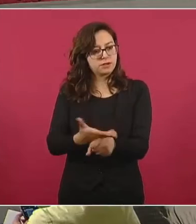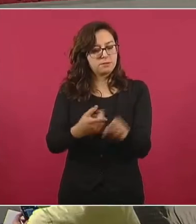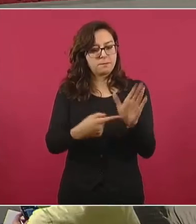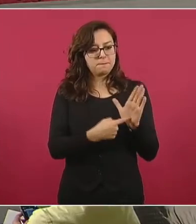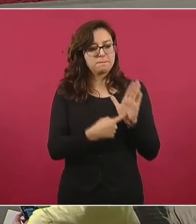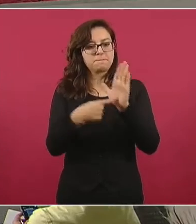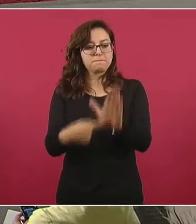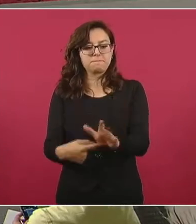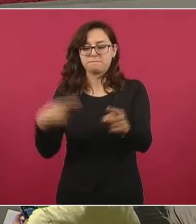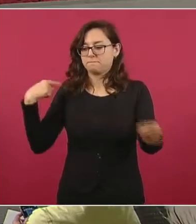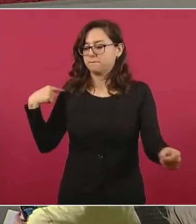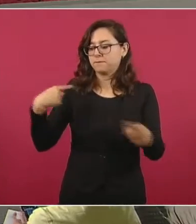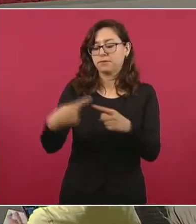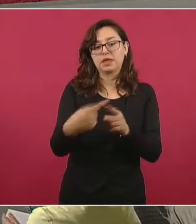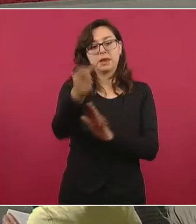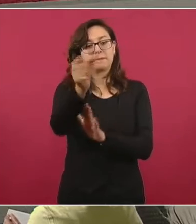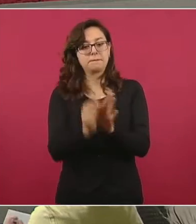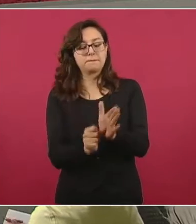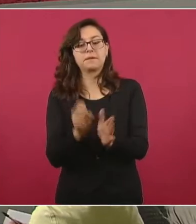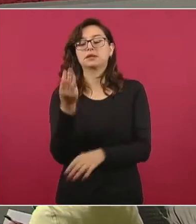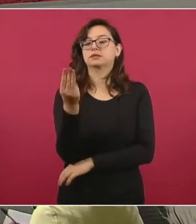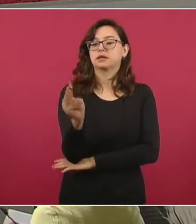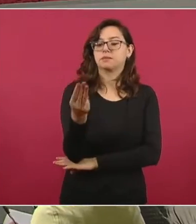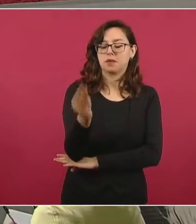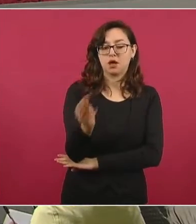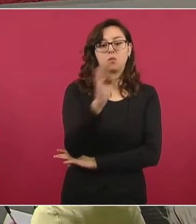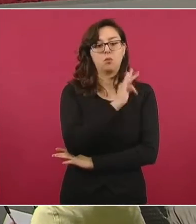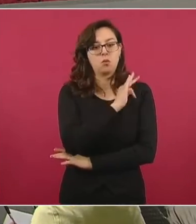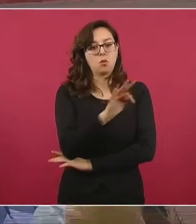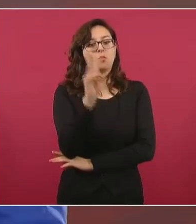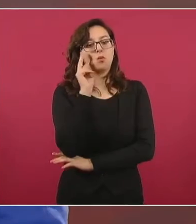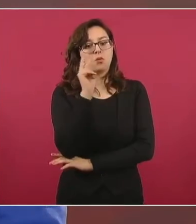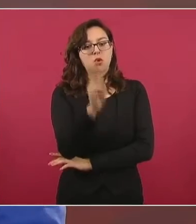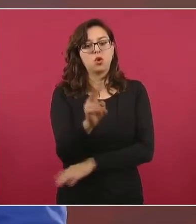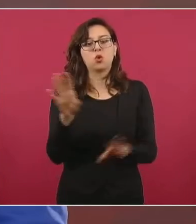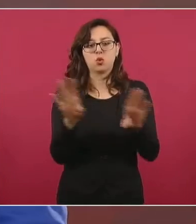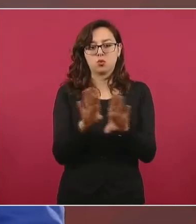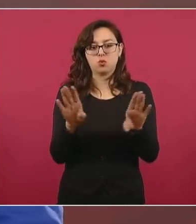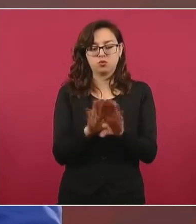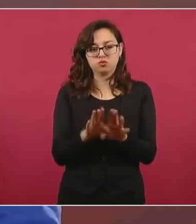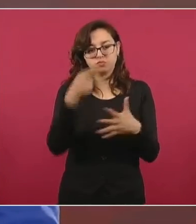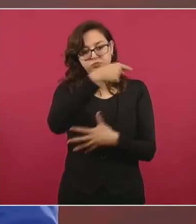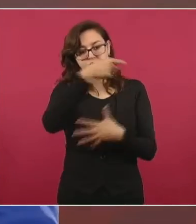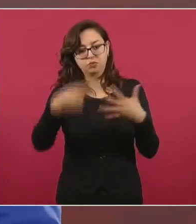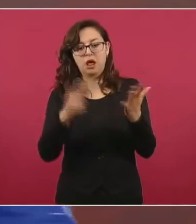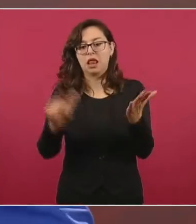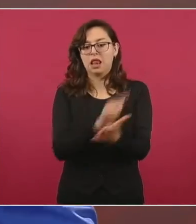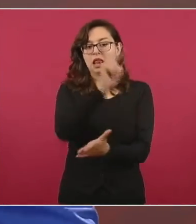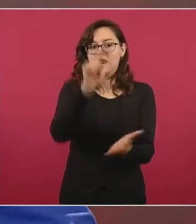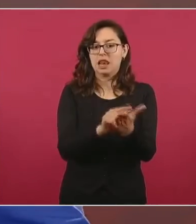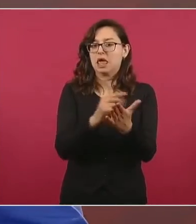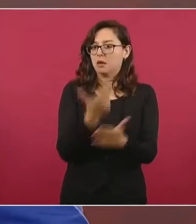hasta el mes de mayo que reflejan la baja en la incidencia delictiva en la mayoría de los